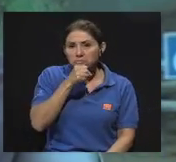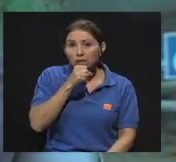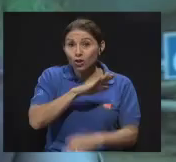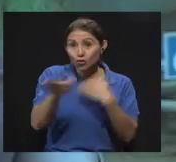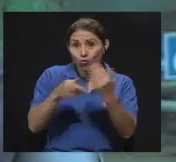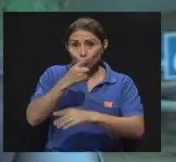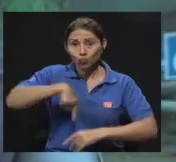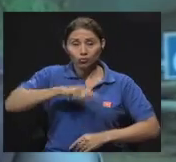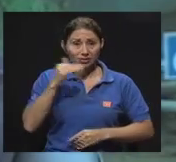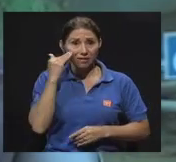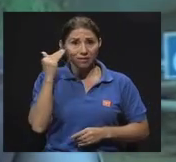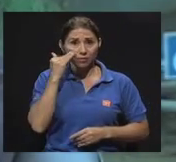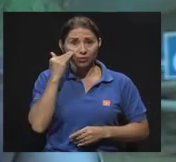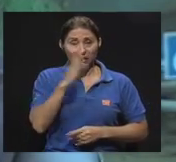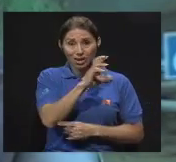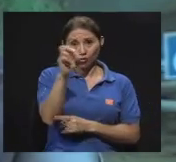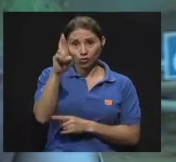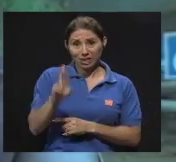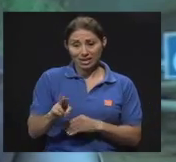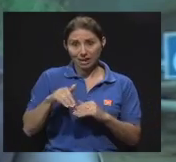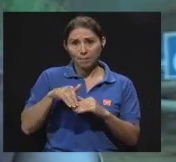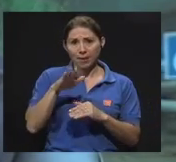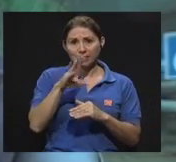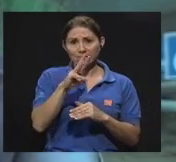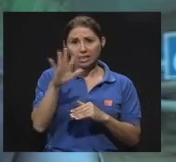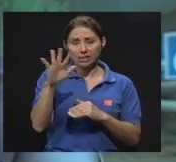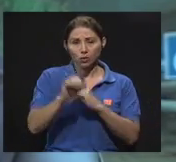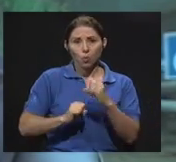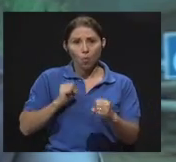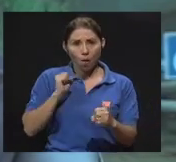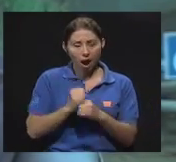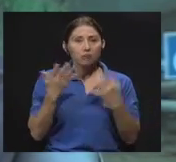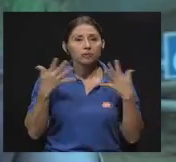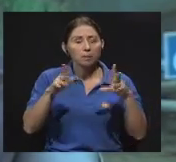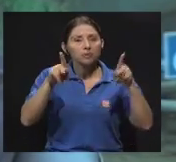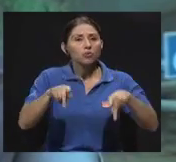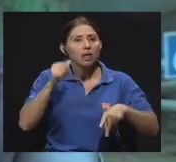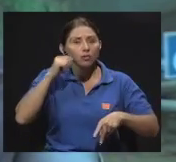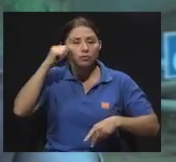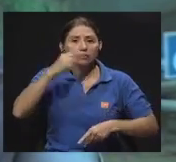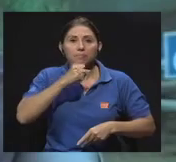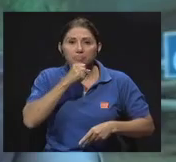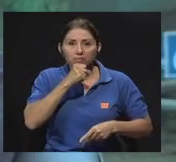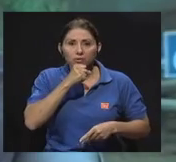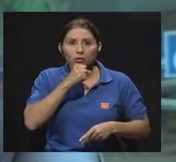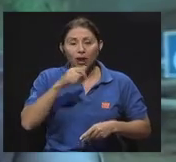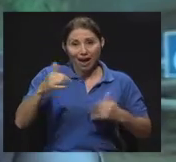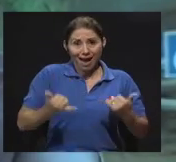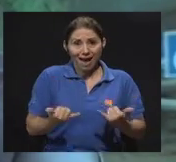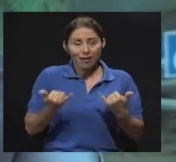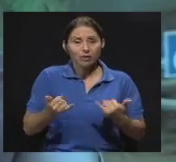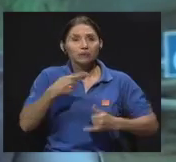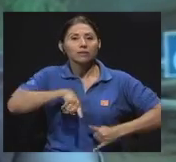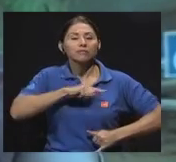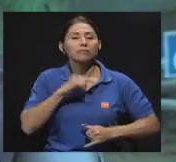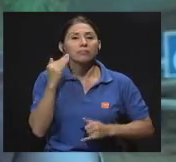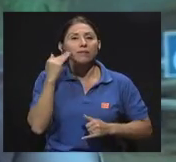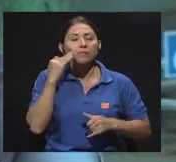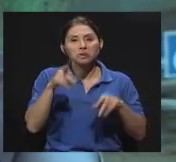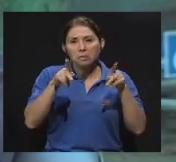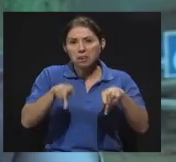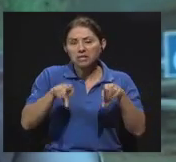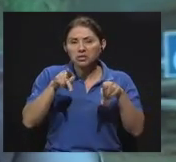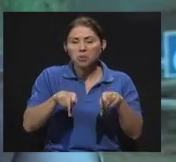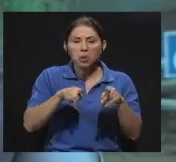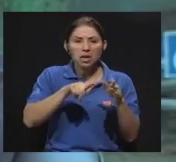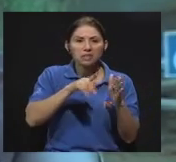que en Costa Rica está establecida por ley de más de 65 años o más. Hoy día sabemos que las personas que